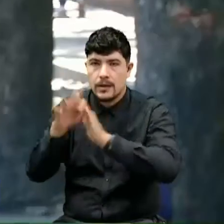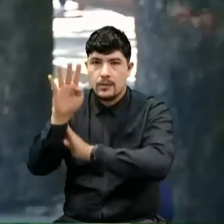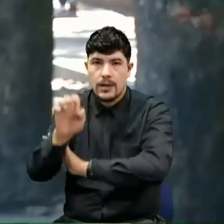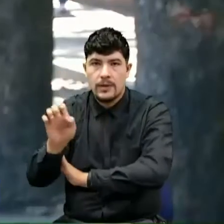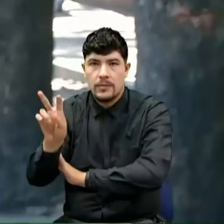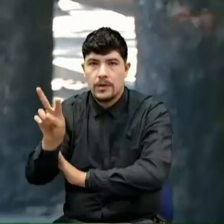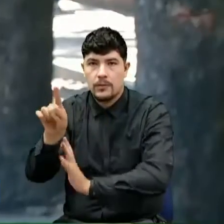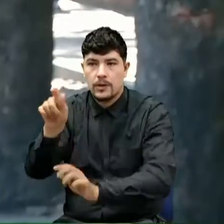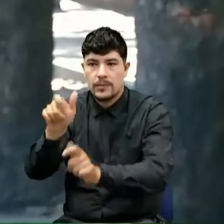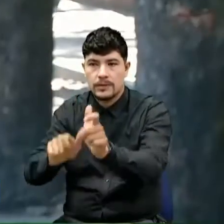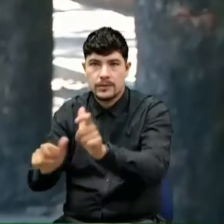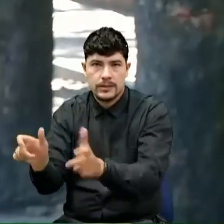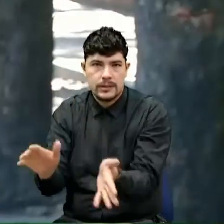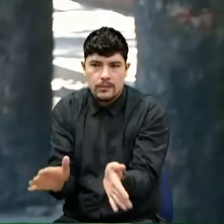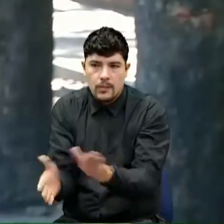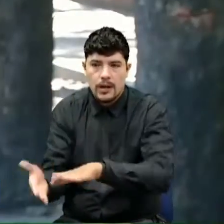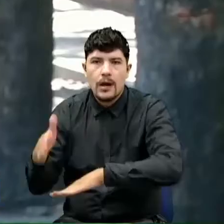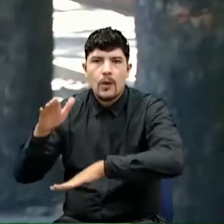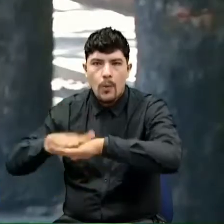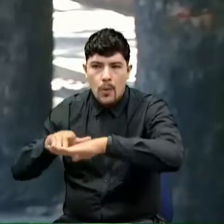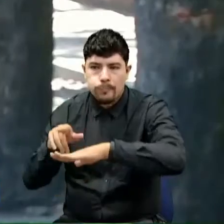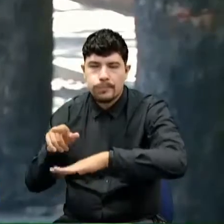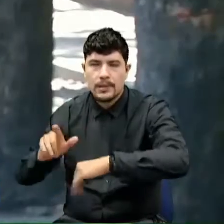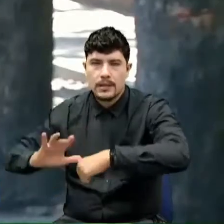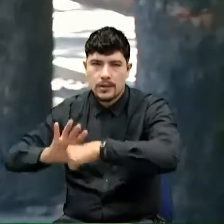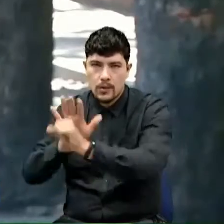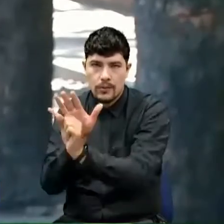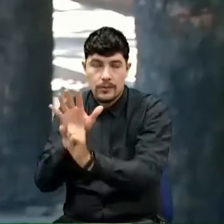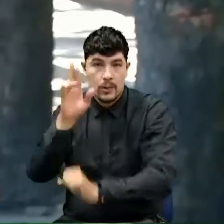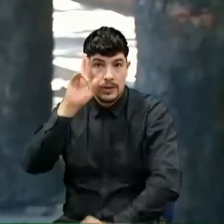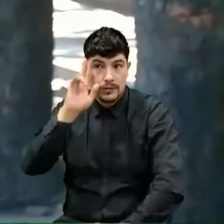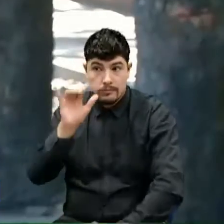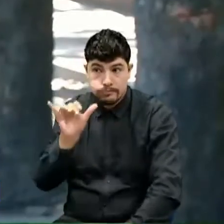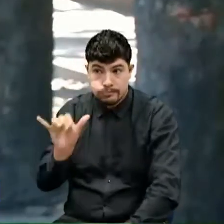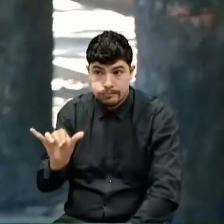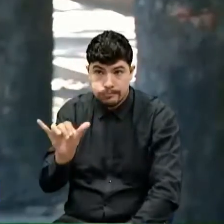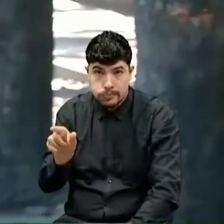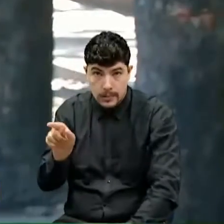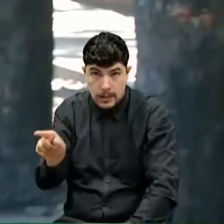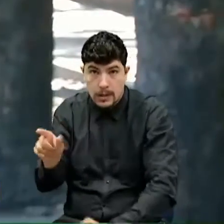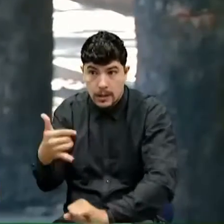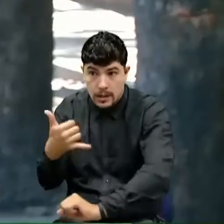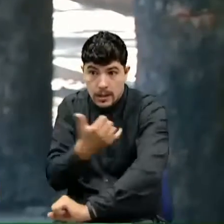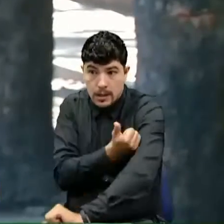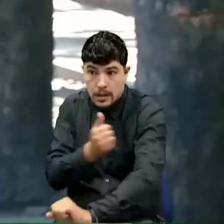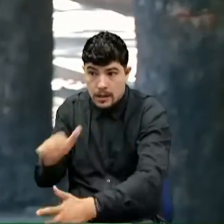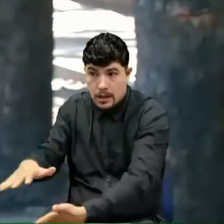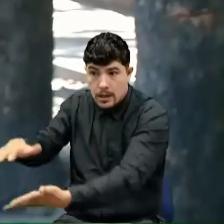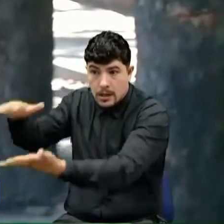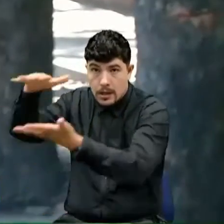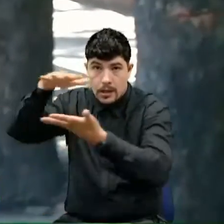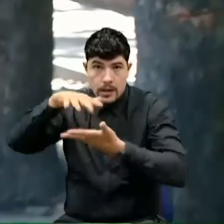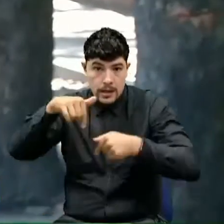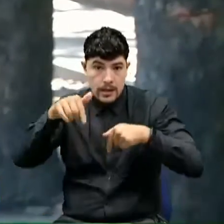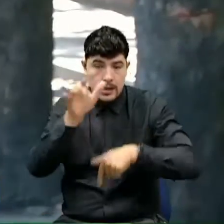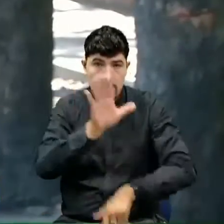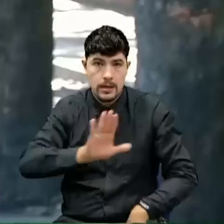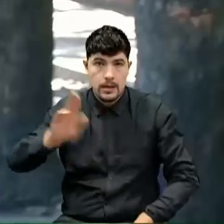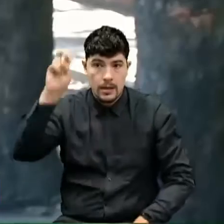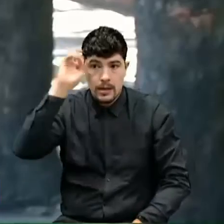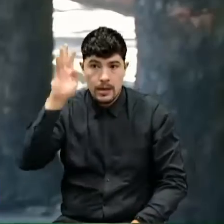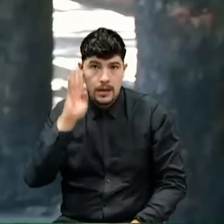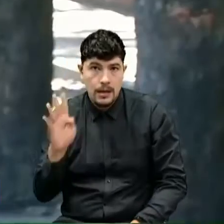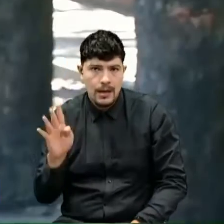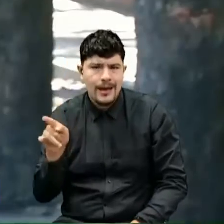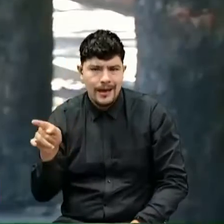Asimismo, se ha advertido que de esa cantidad de vacunas que llegue a norte de Santander, 200 mil